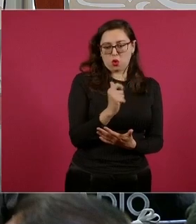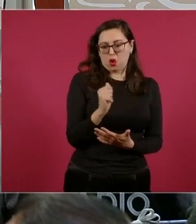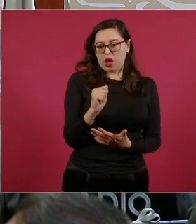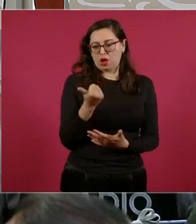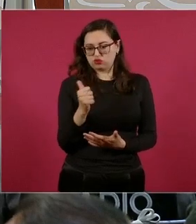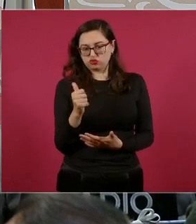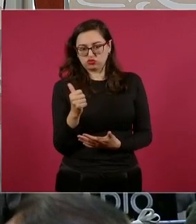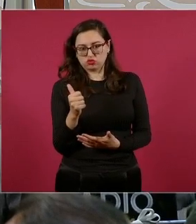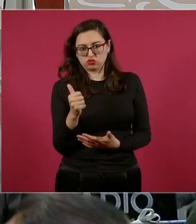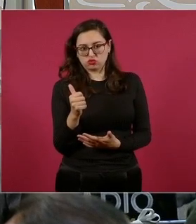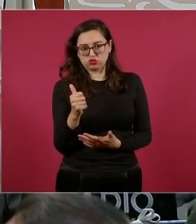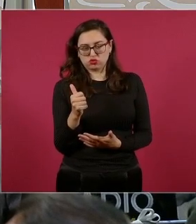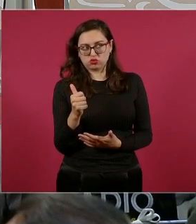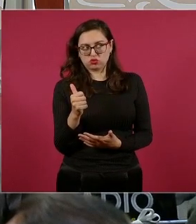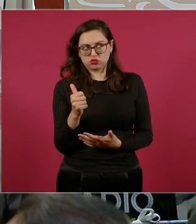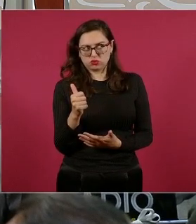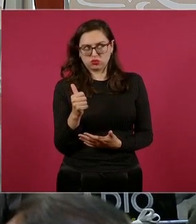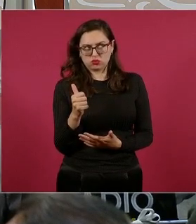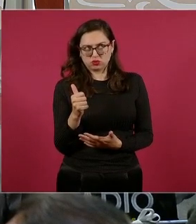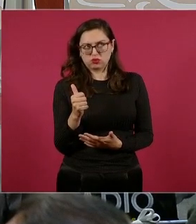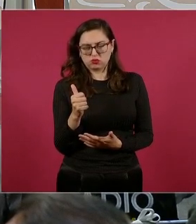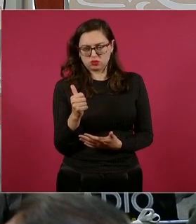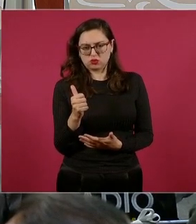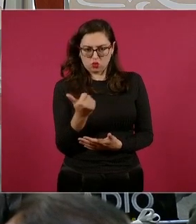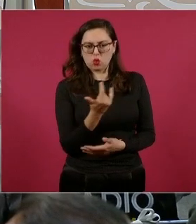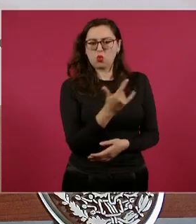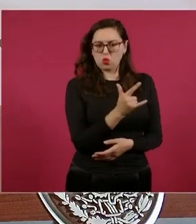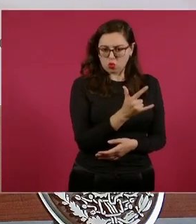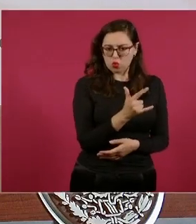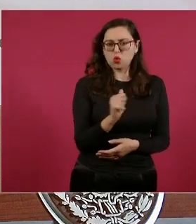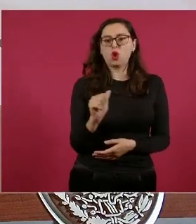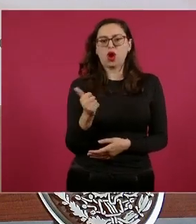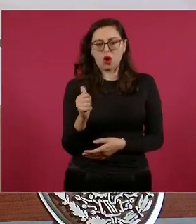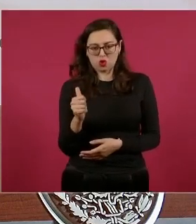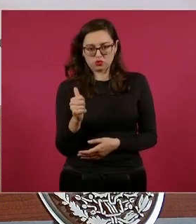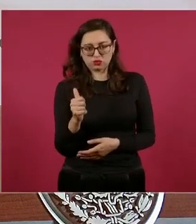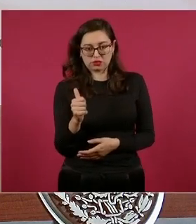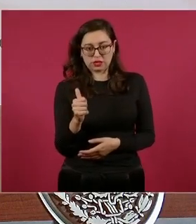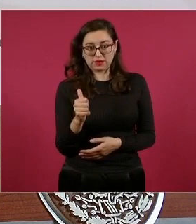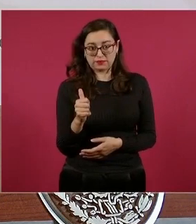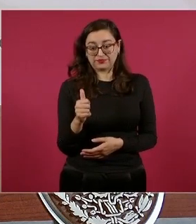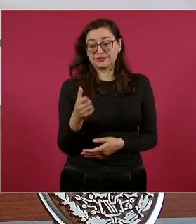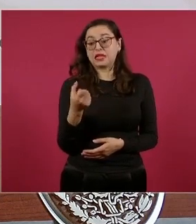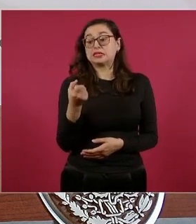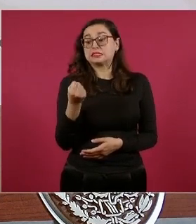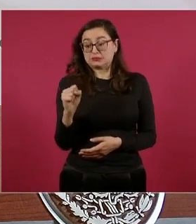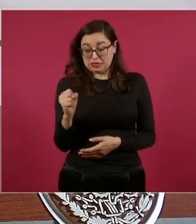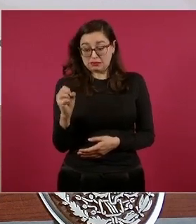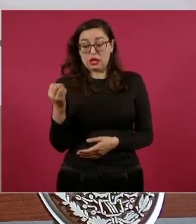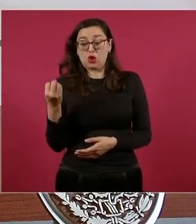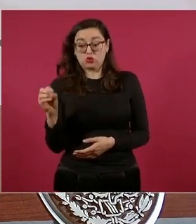¿sí?, falta septiembre-octubre,